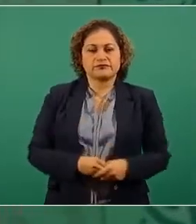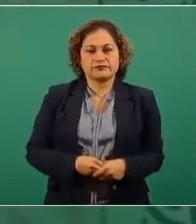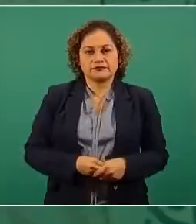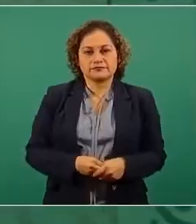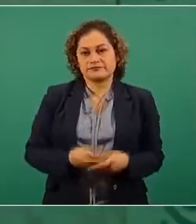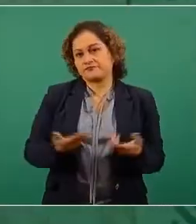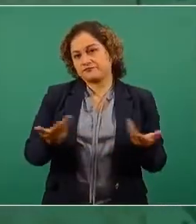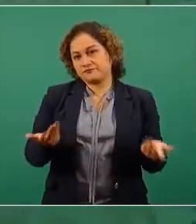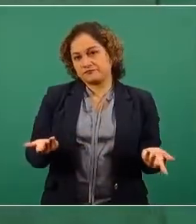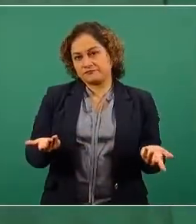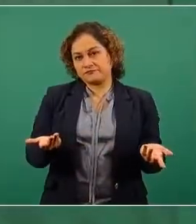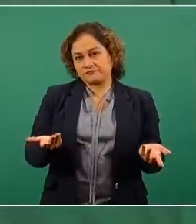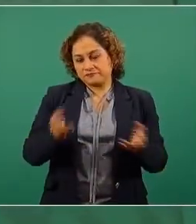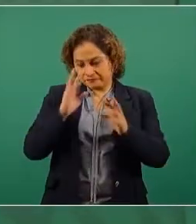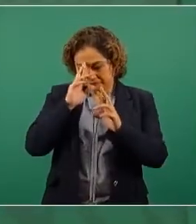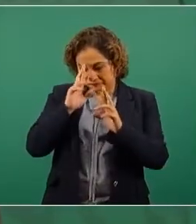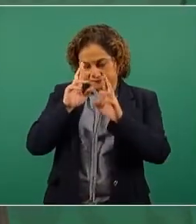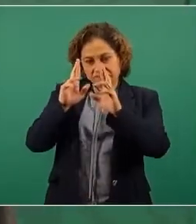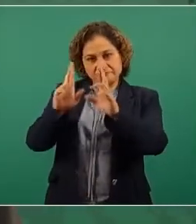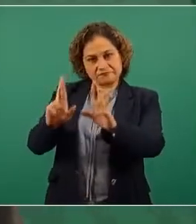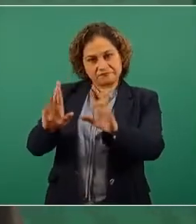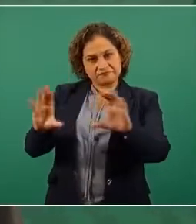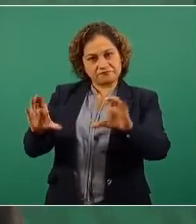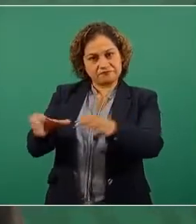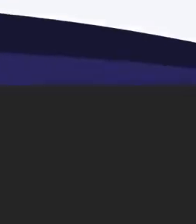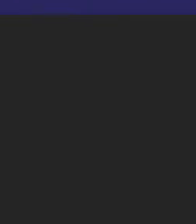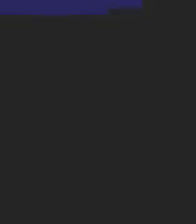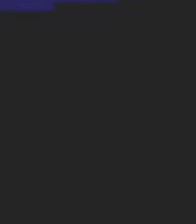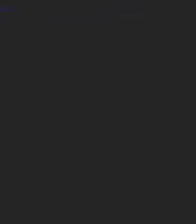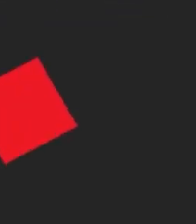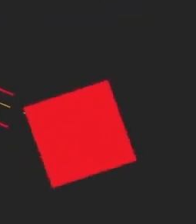Pues que se le dé su lugar a la Comisión Federal de Electricidad.